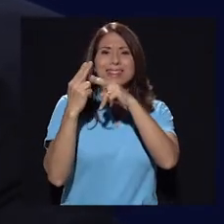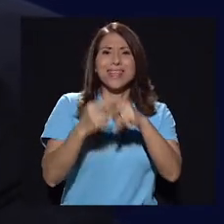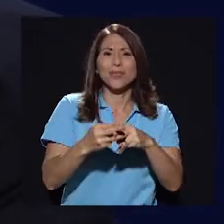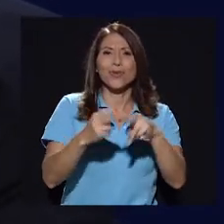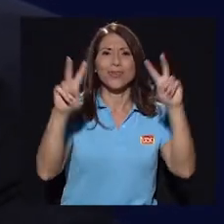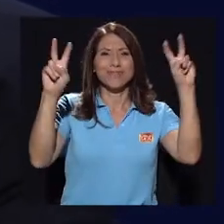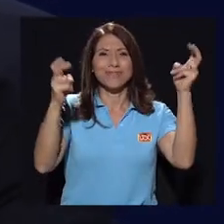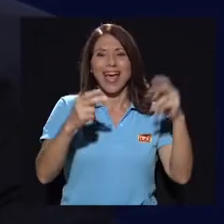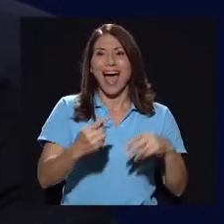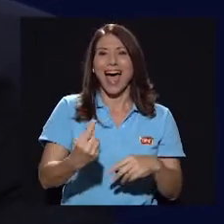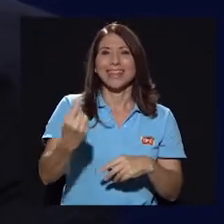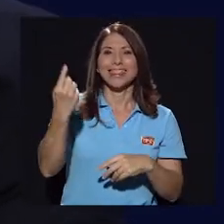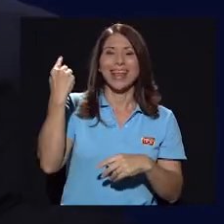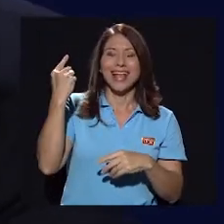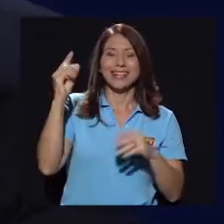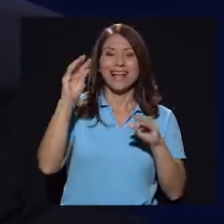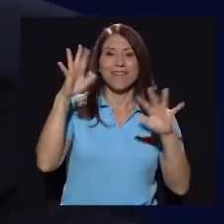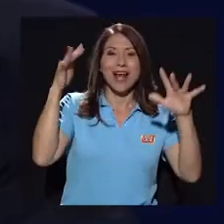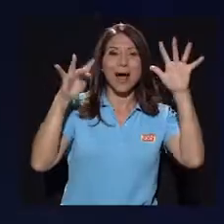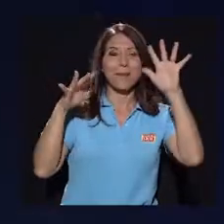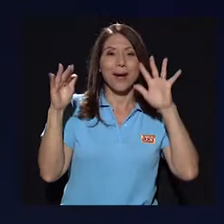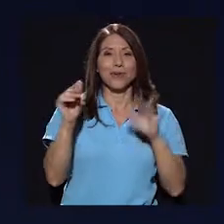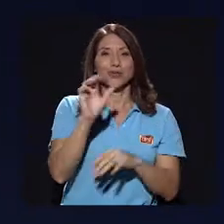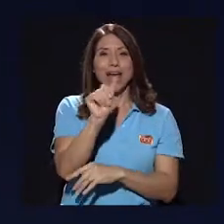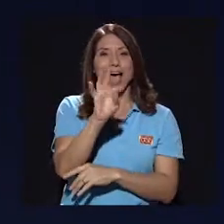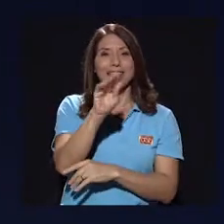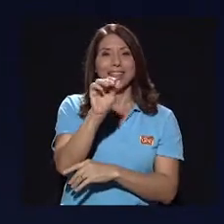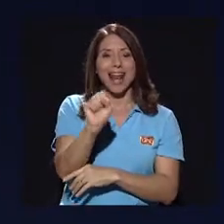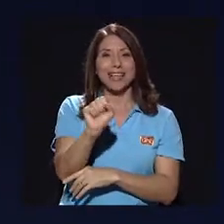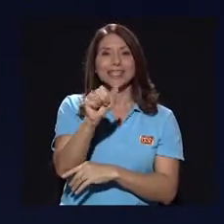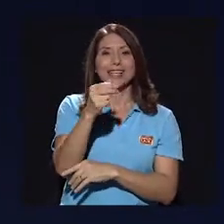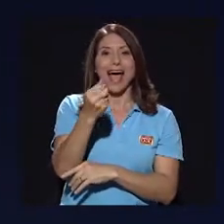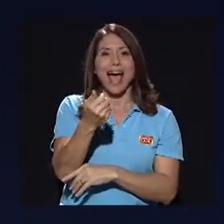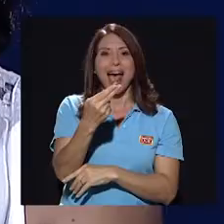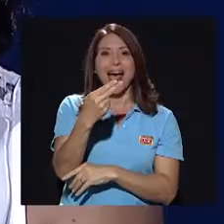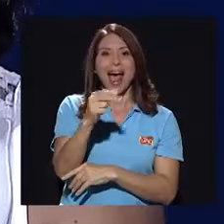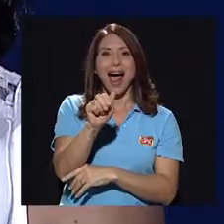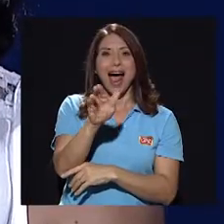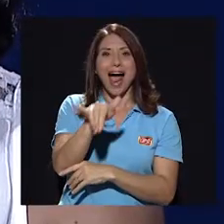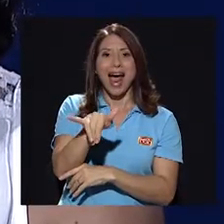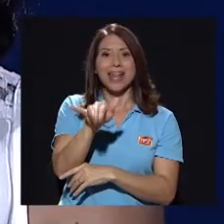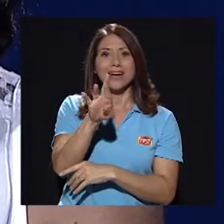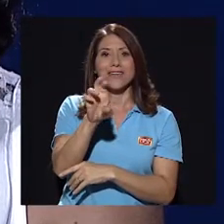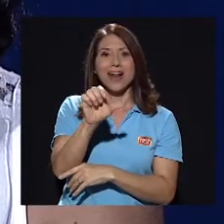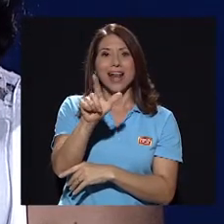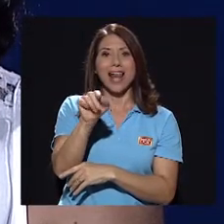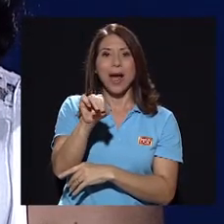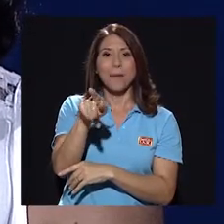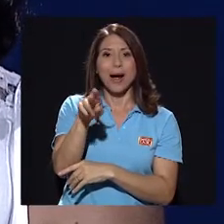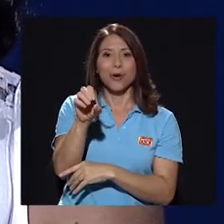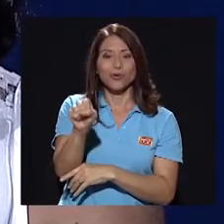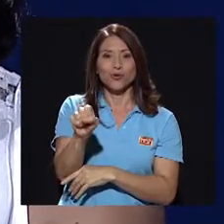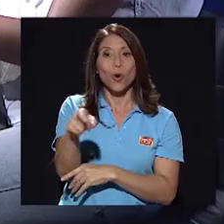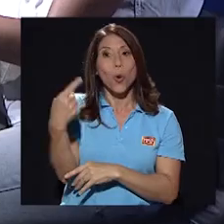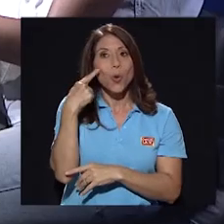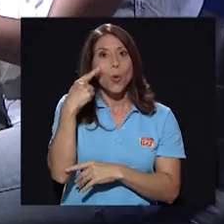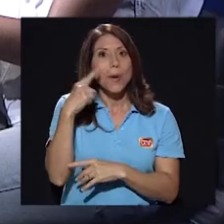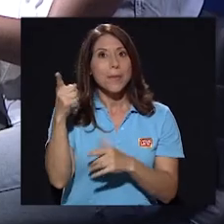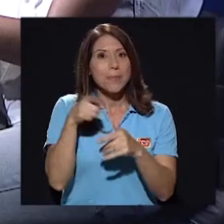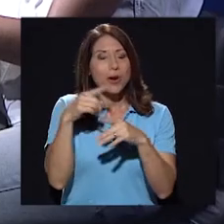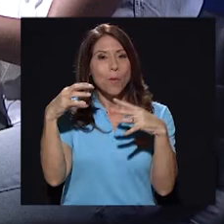título, ¿no? Atrás hay relámpagos. Yo, por supuesto, como lo primero que uno ve es el adelanto, el trailer